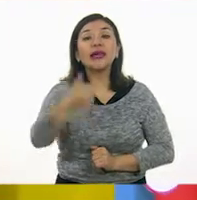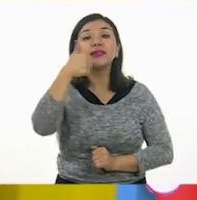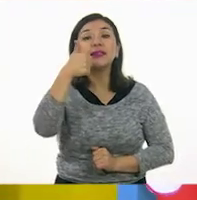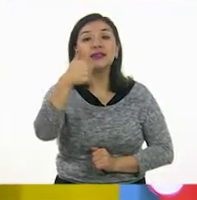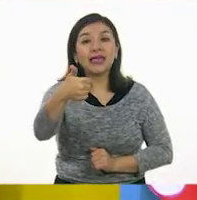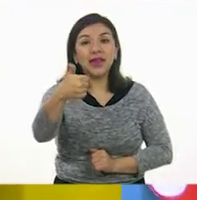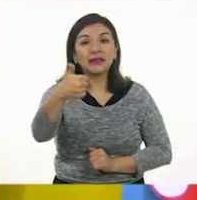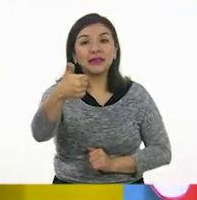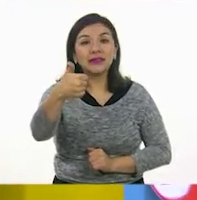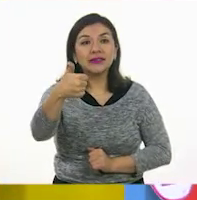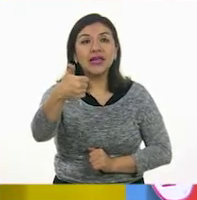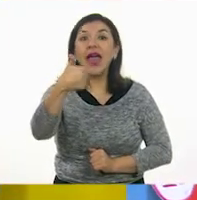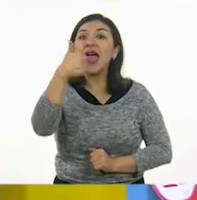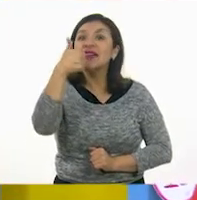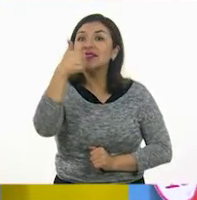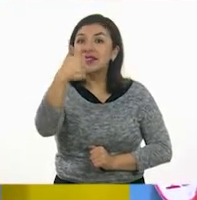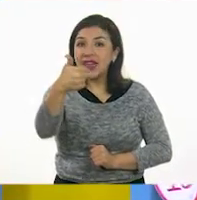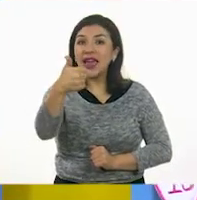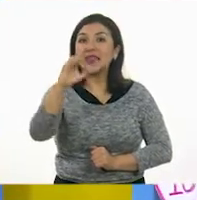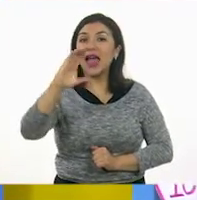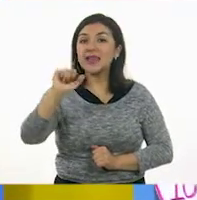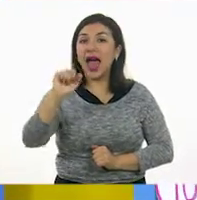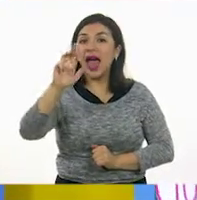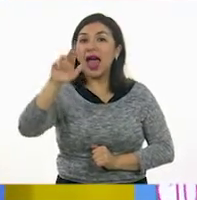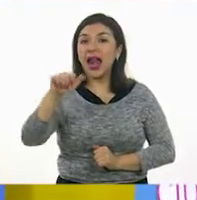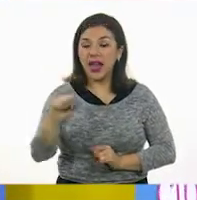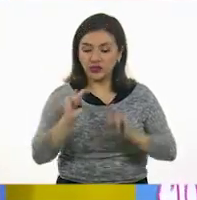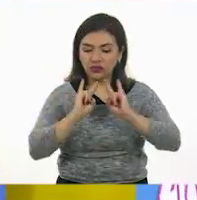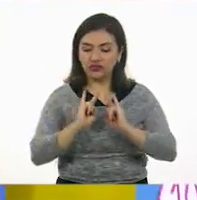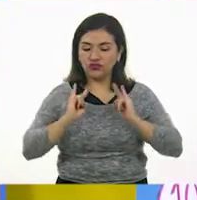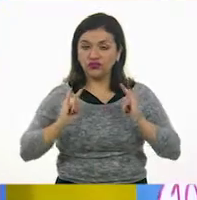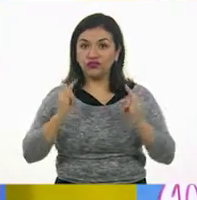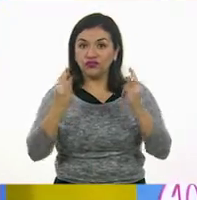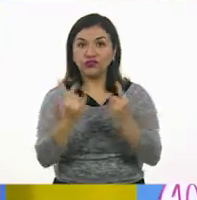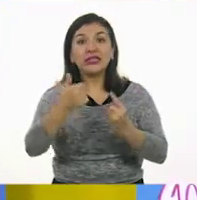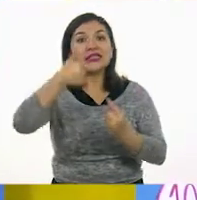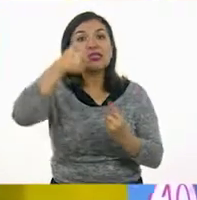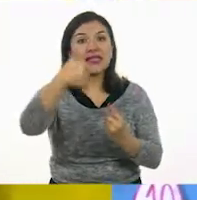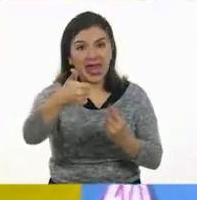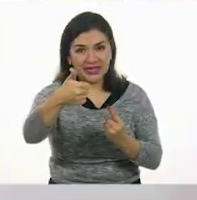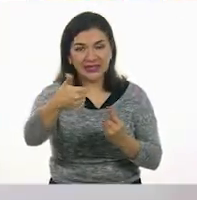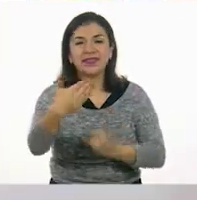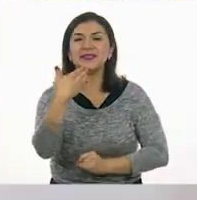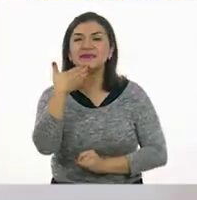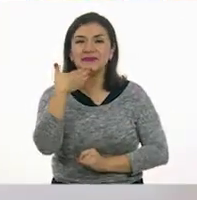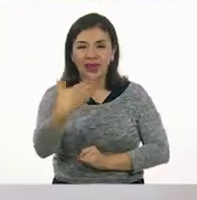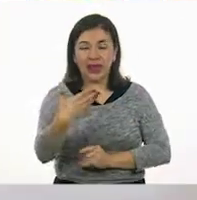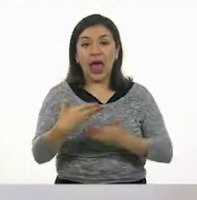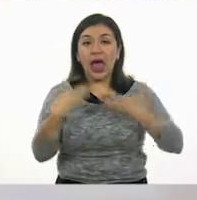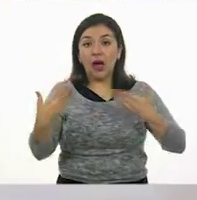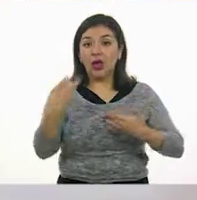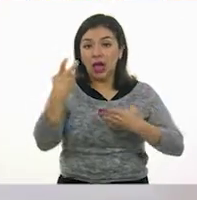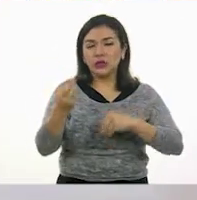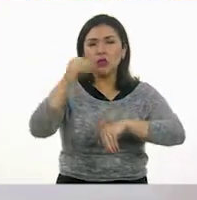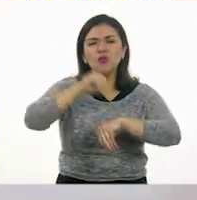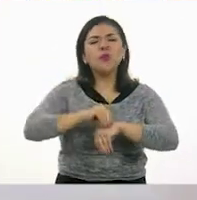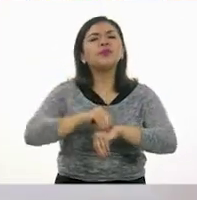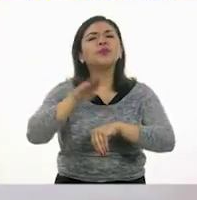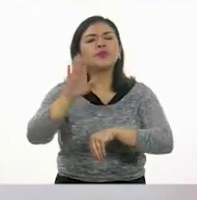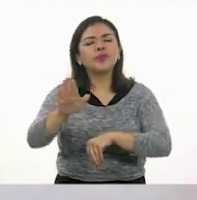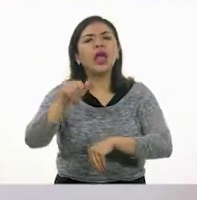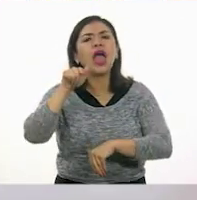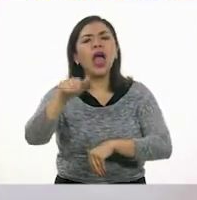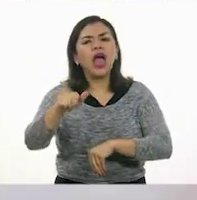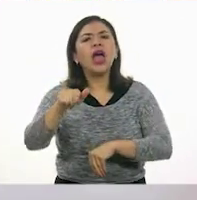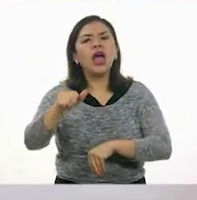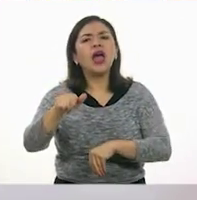Seis. Seis. Nada más son seis Y ya llegamos. Aquí comenzamos. Entonces tiene seis caras. Vamos a ponerle entonces. ¿Y cómo son sus... ¿Qué